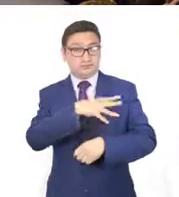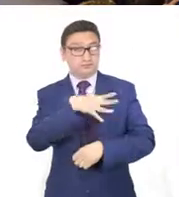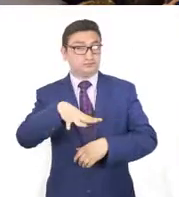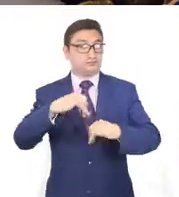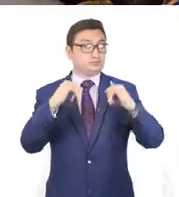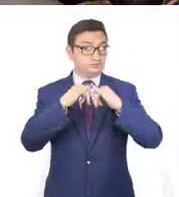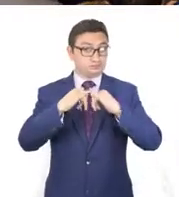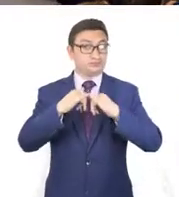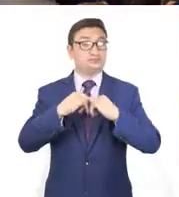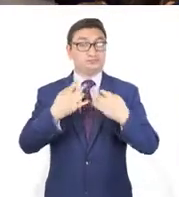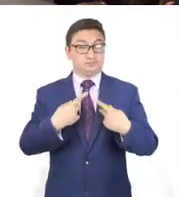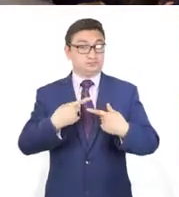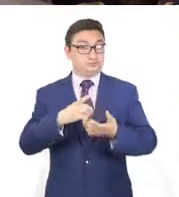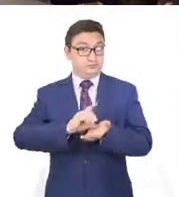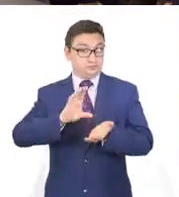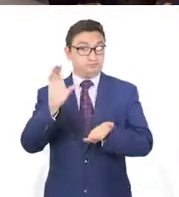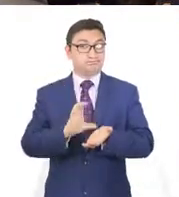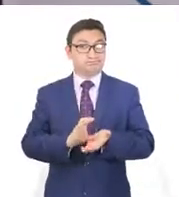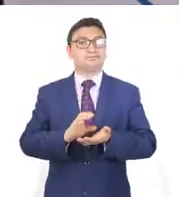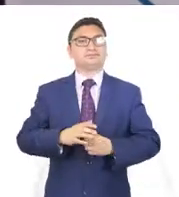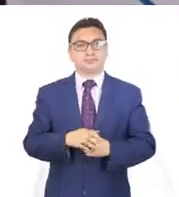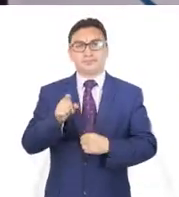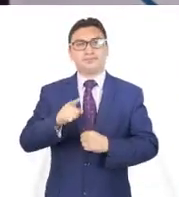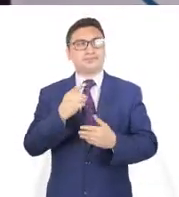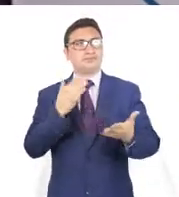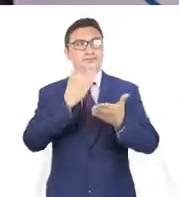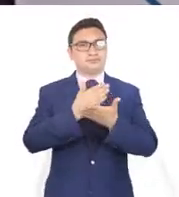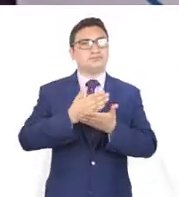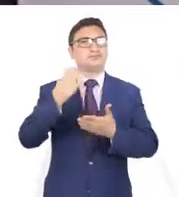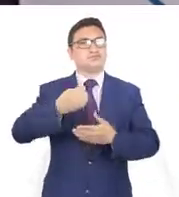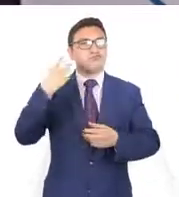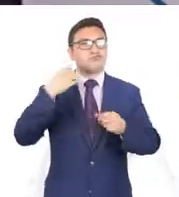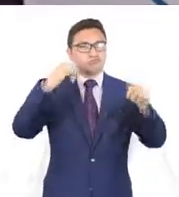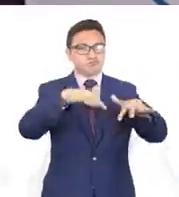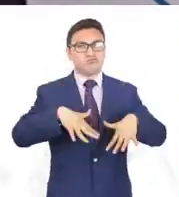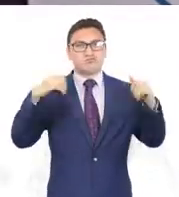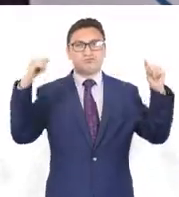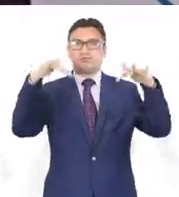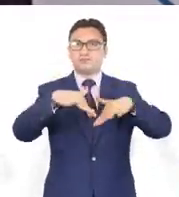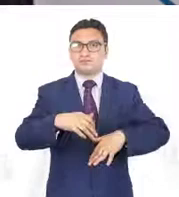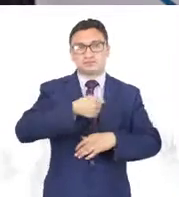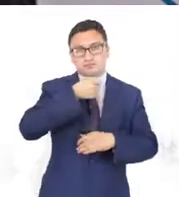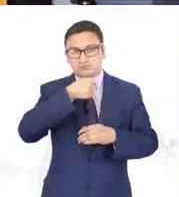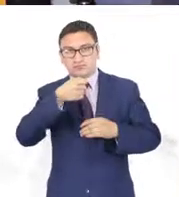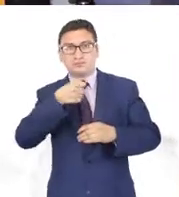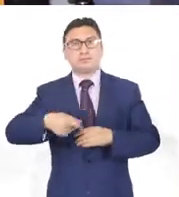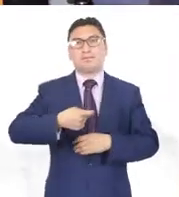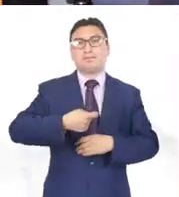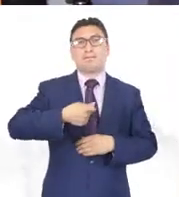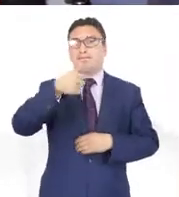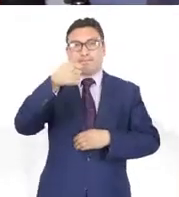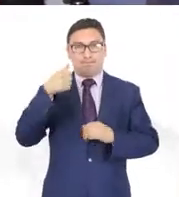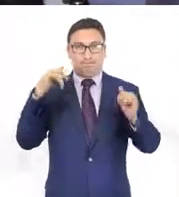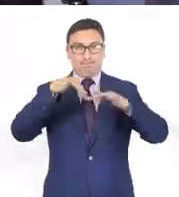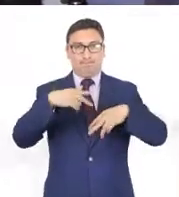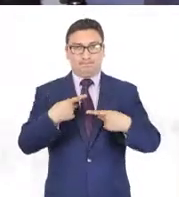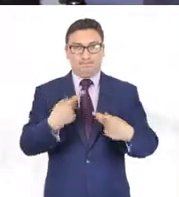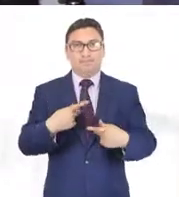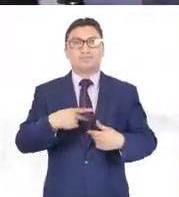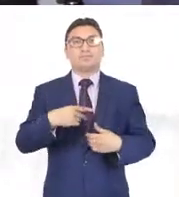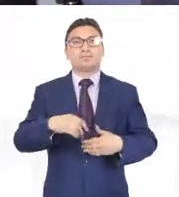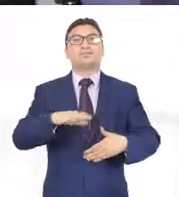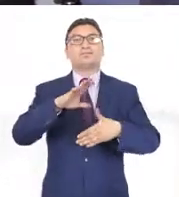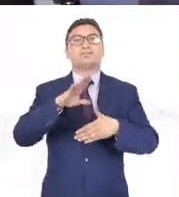Fidel Pérez de León, director general del Instituto de las Personas con Discapacidad, participó en la conferencia de prensa de la primera cumbre